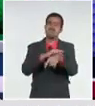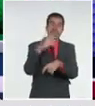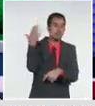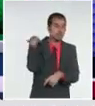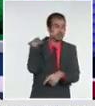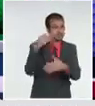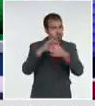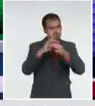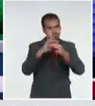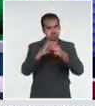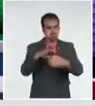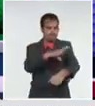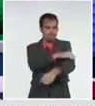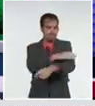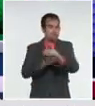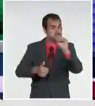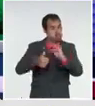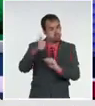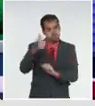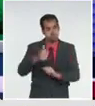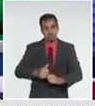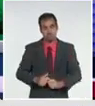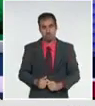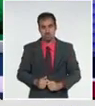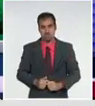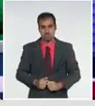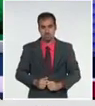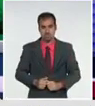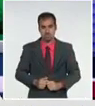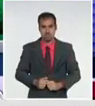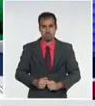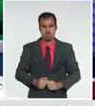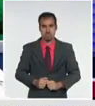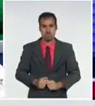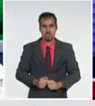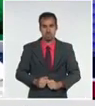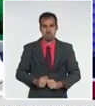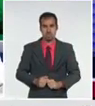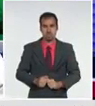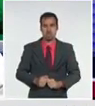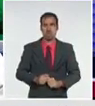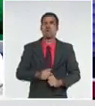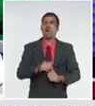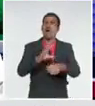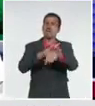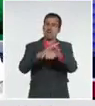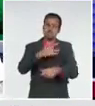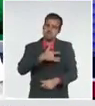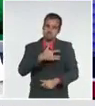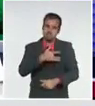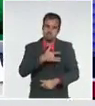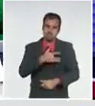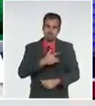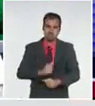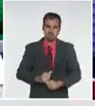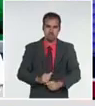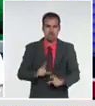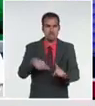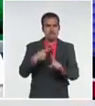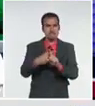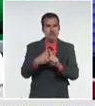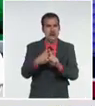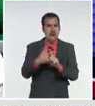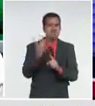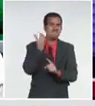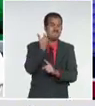hipertensión arterial, una insuficiencia cardíaca y una fibrilación auricular crónica,